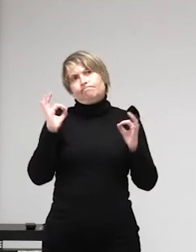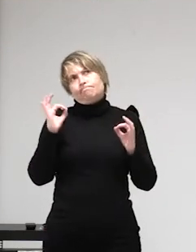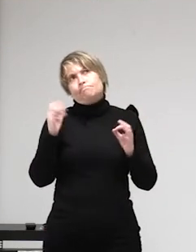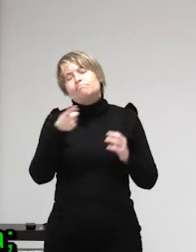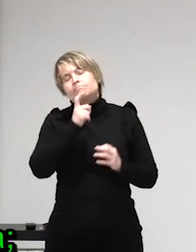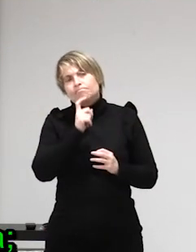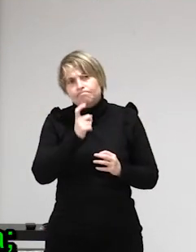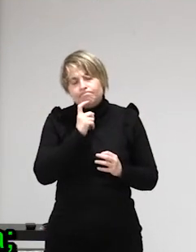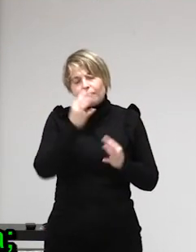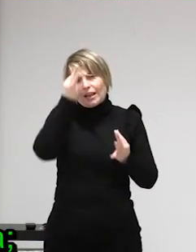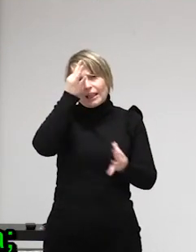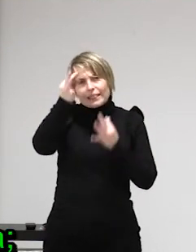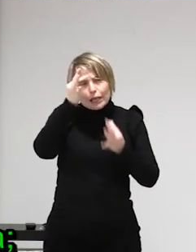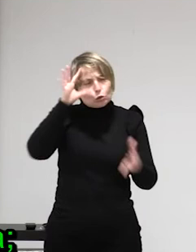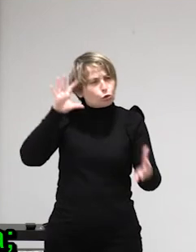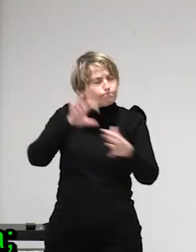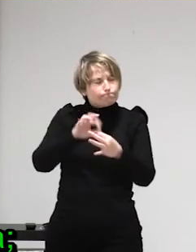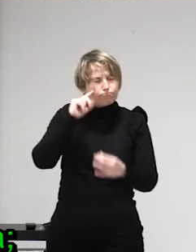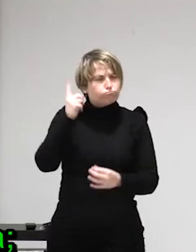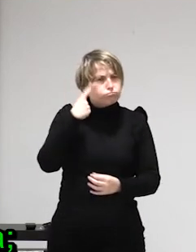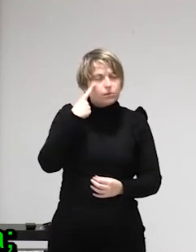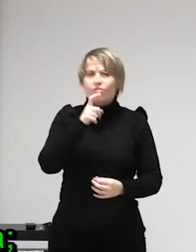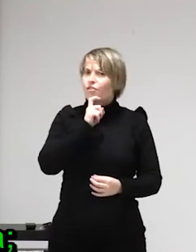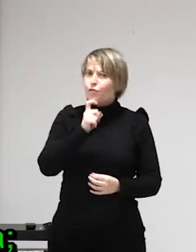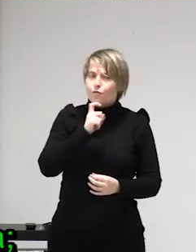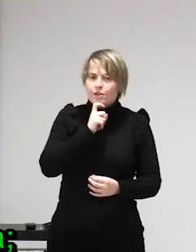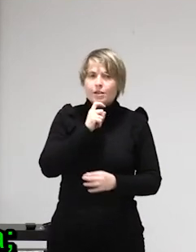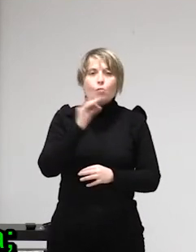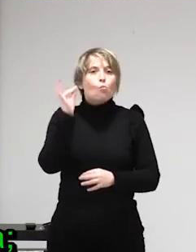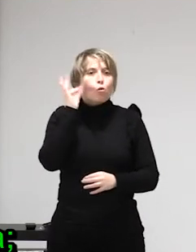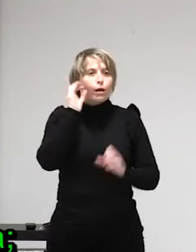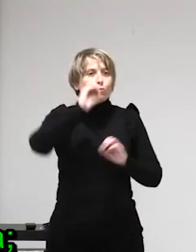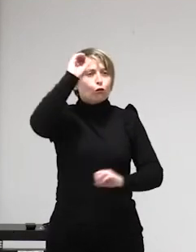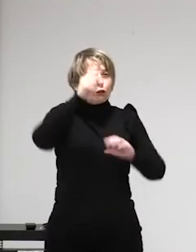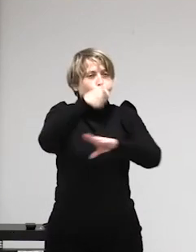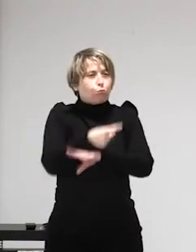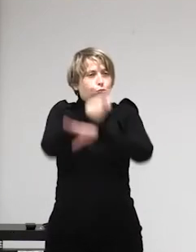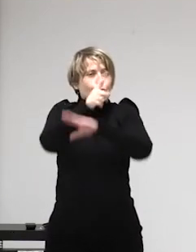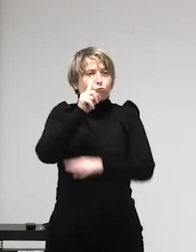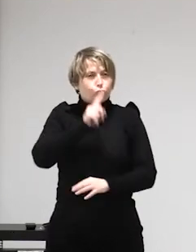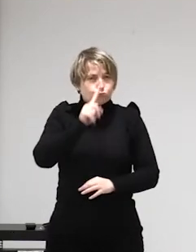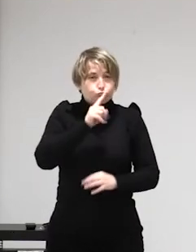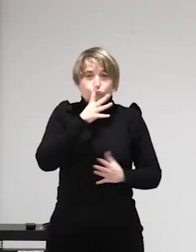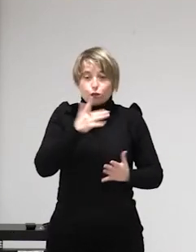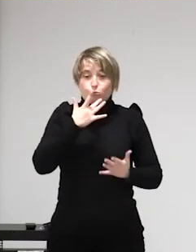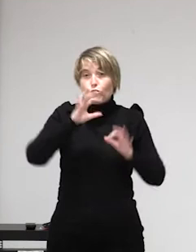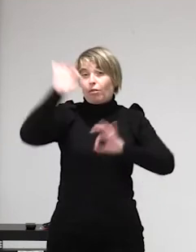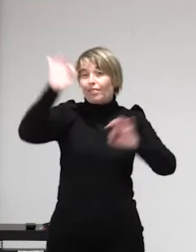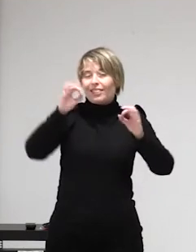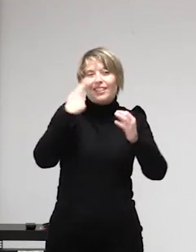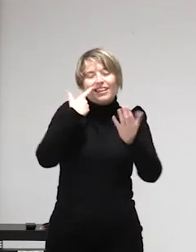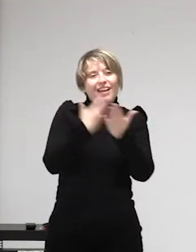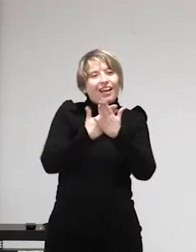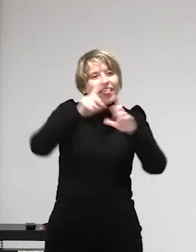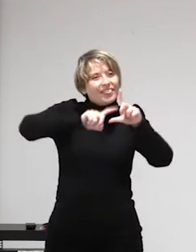y dice así dice alrededor de una de cada siete sería víctima de trata la cifra es elevada pero verosímil es